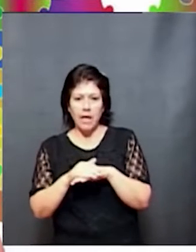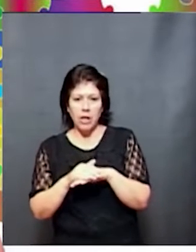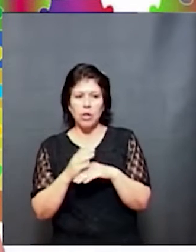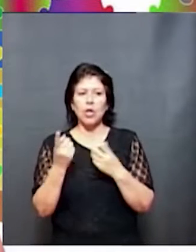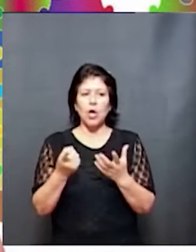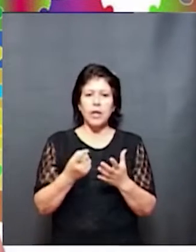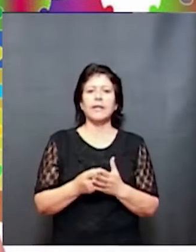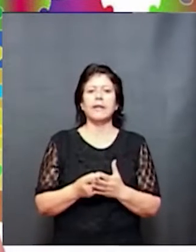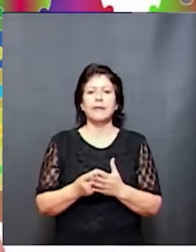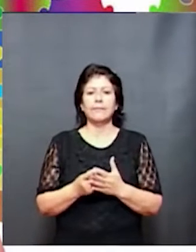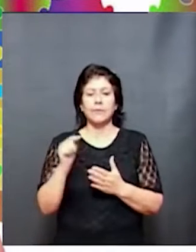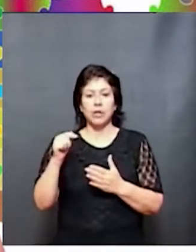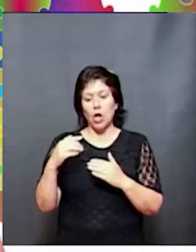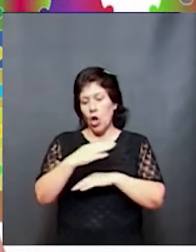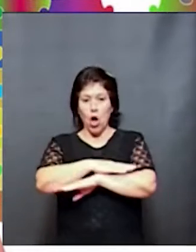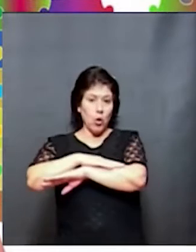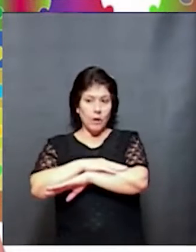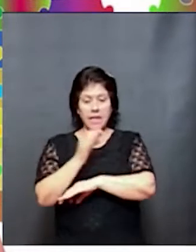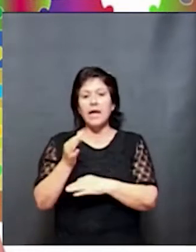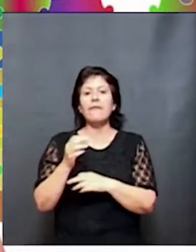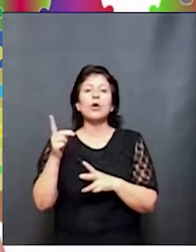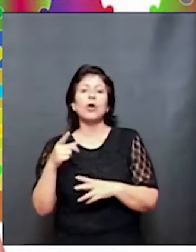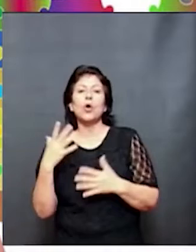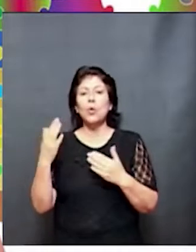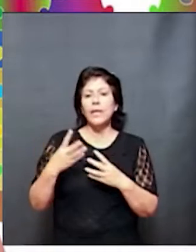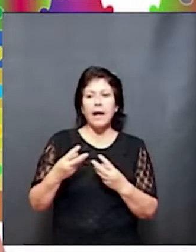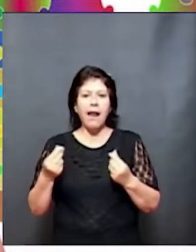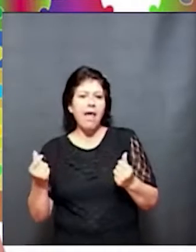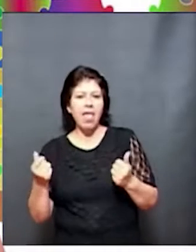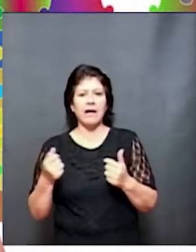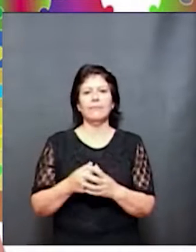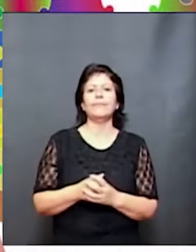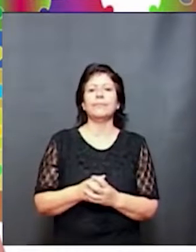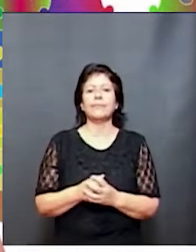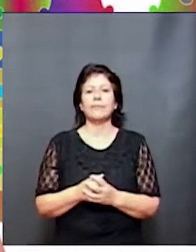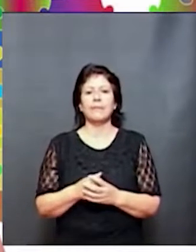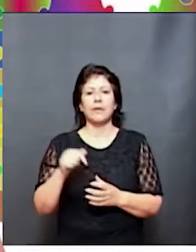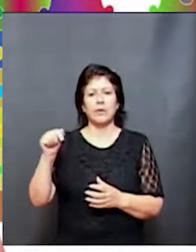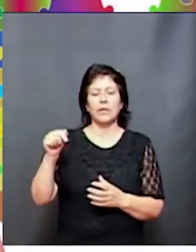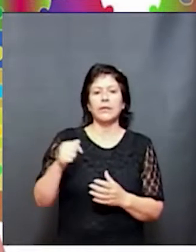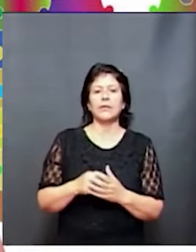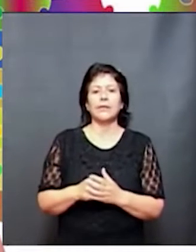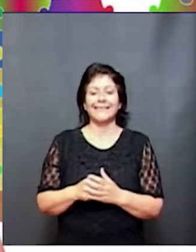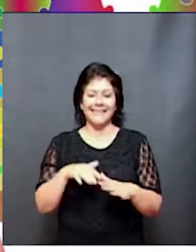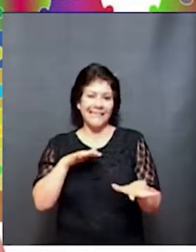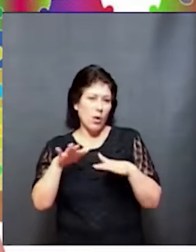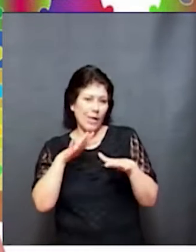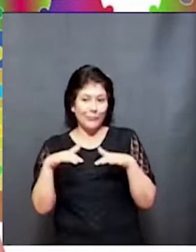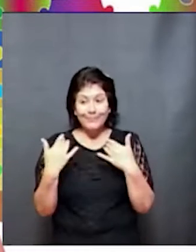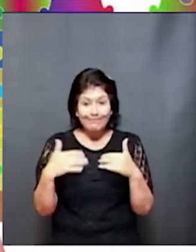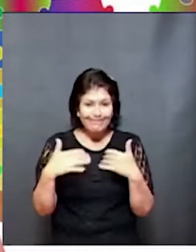esta jornada tiene que ver con la calidad de nuestro neurodesarrollo. El neurodesarrollo es absolutamente dinámico.